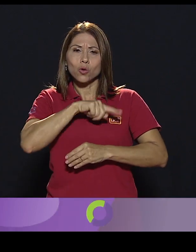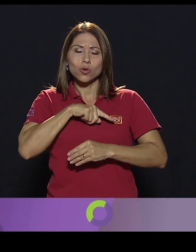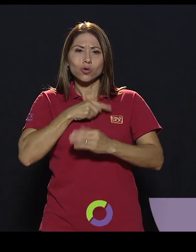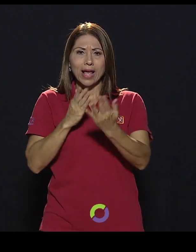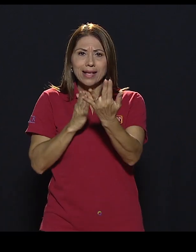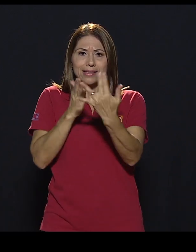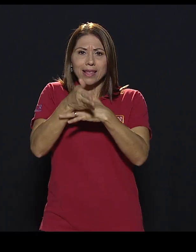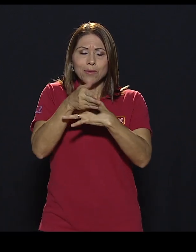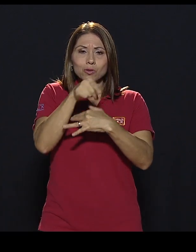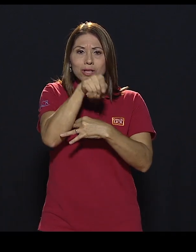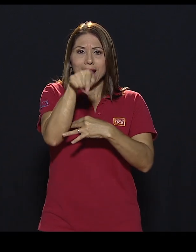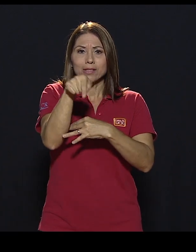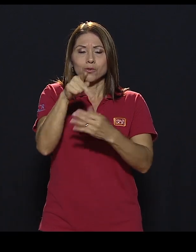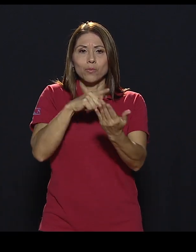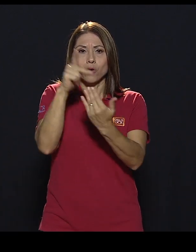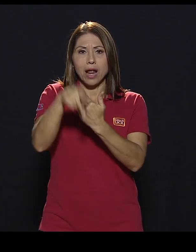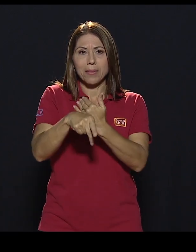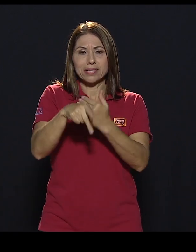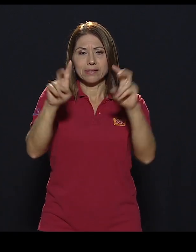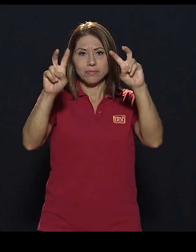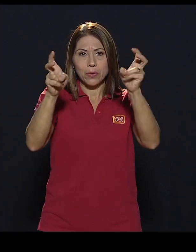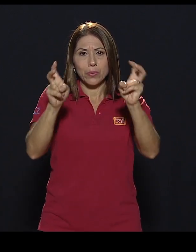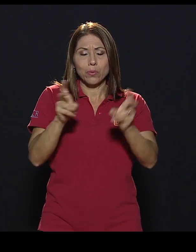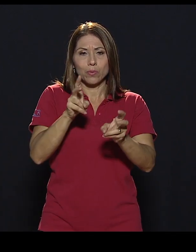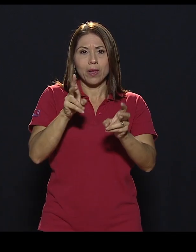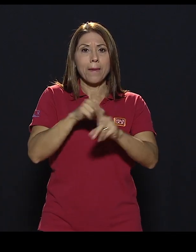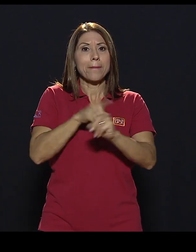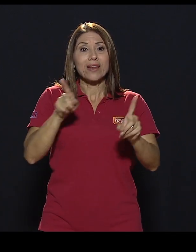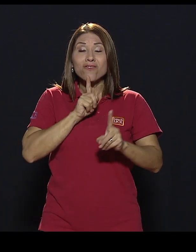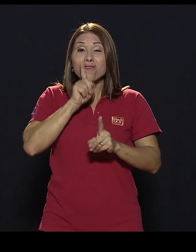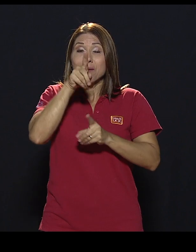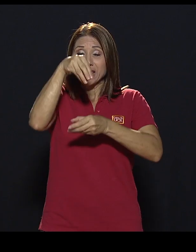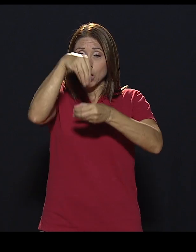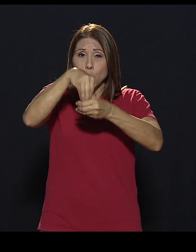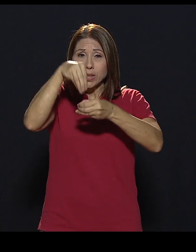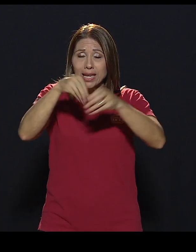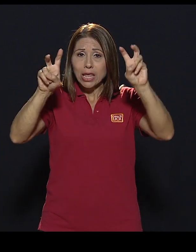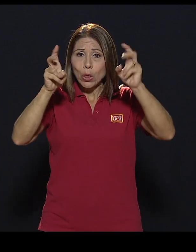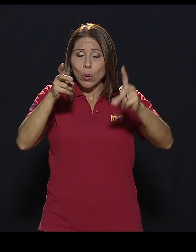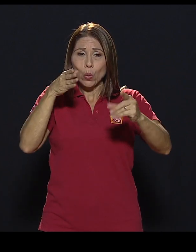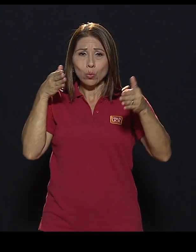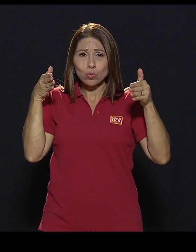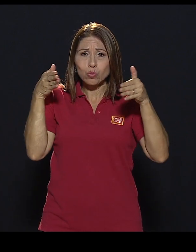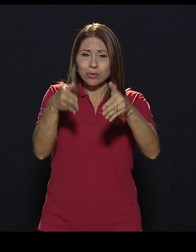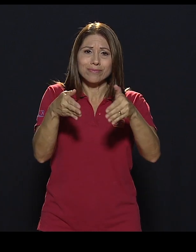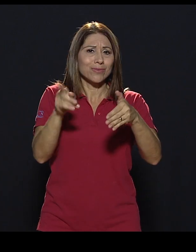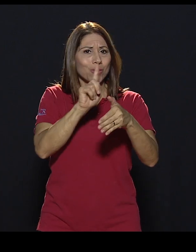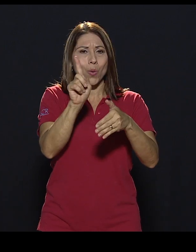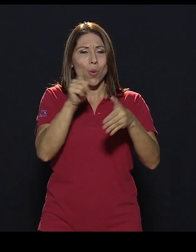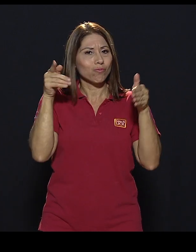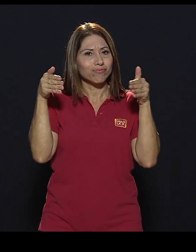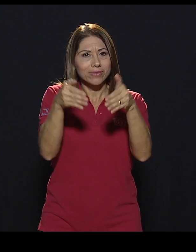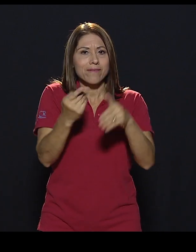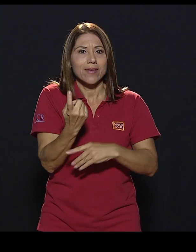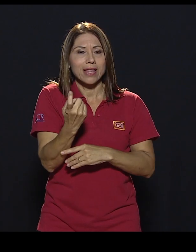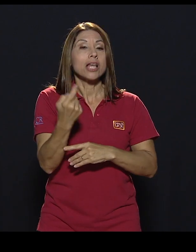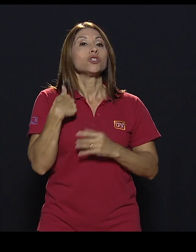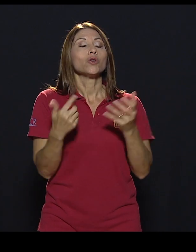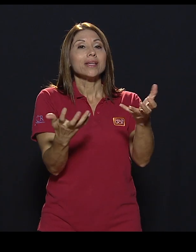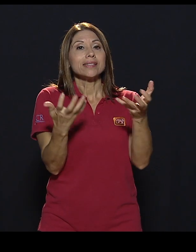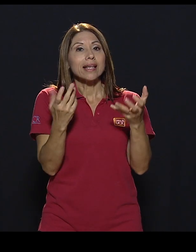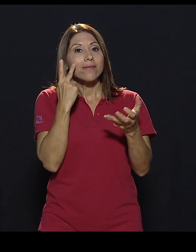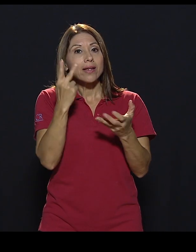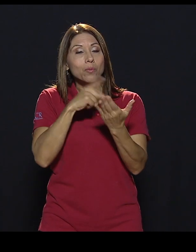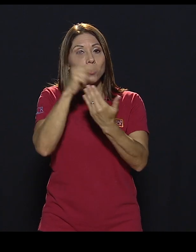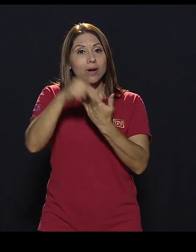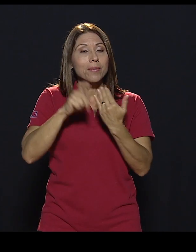estos programas. Sin embargo, no nos estamos enfocando en el contenido en sí. Yo quisiera ver un programa de sexualidad en